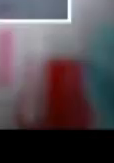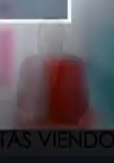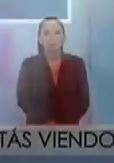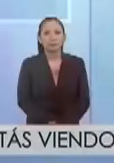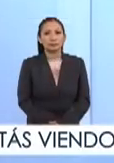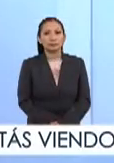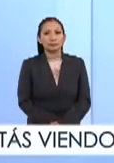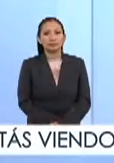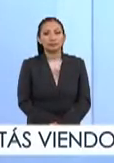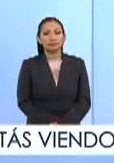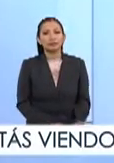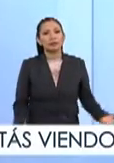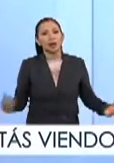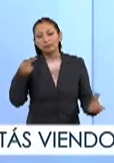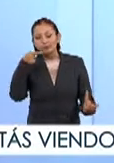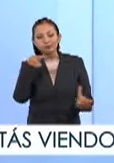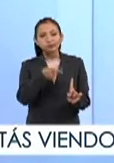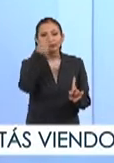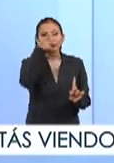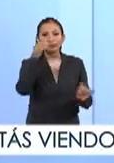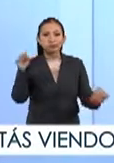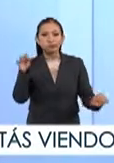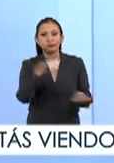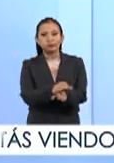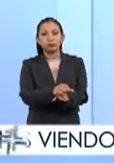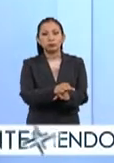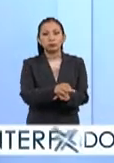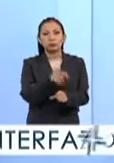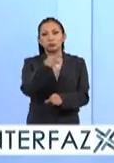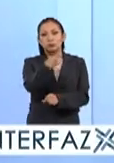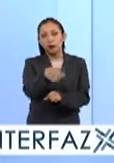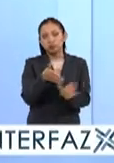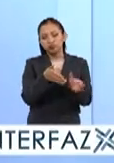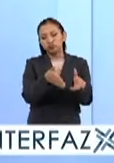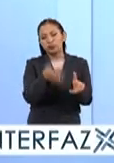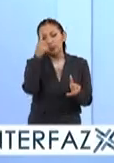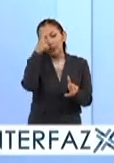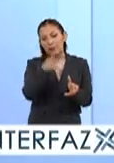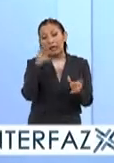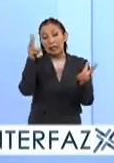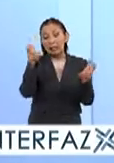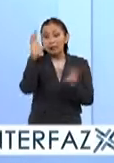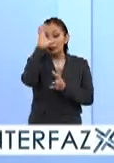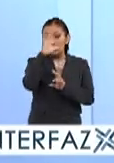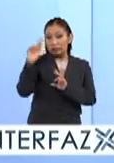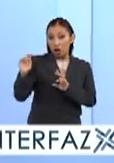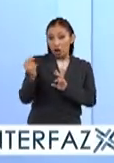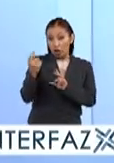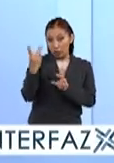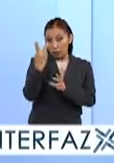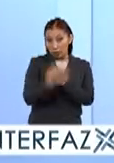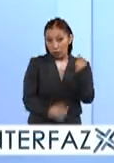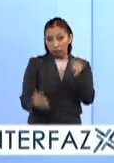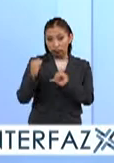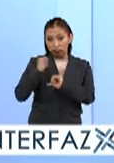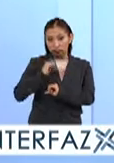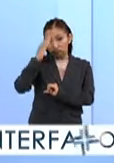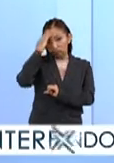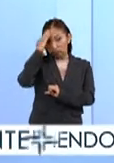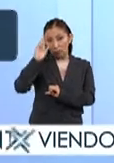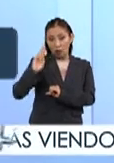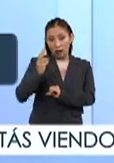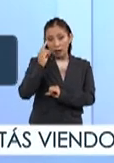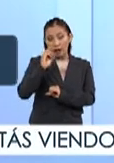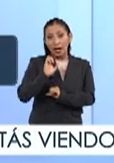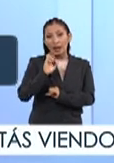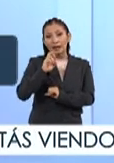y con el objetivo de fortalecer el rumbo del país en materia científica y tecnológica el rector de la UNAM